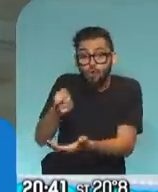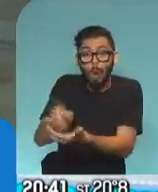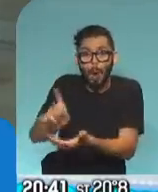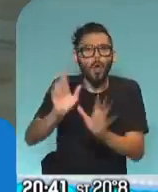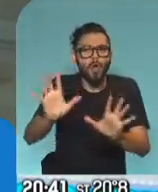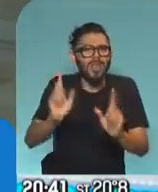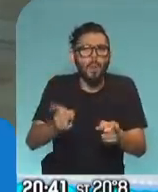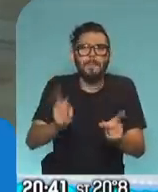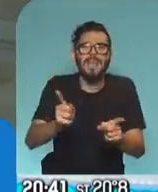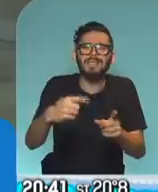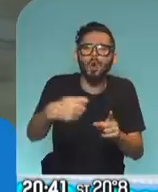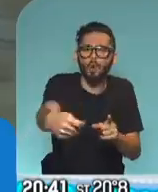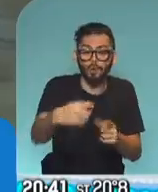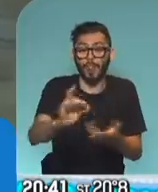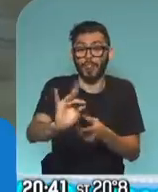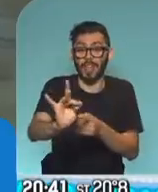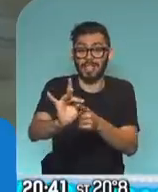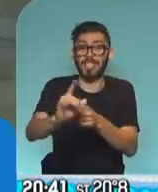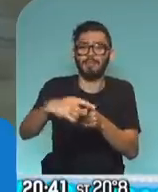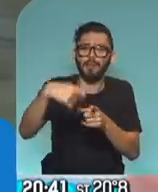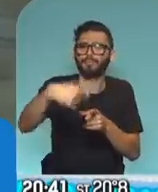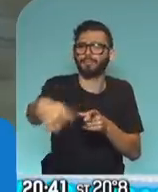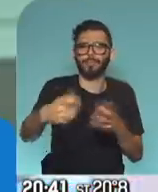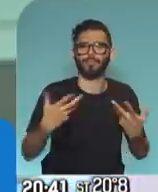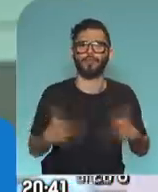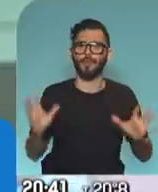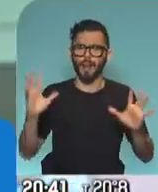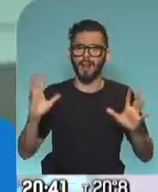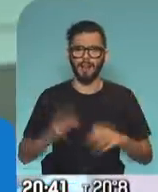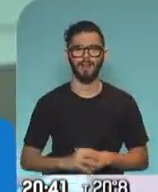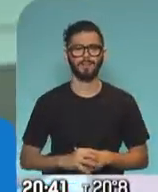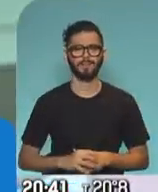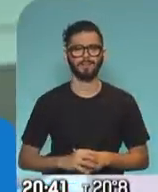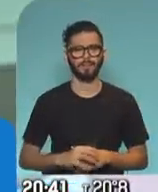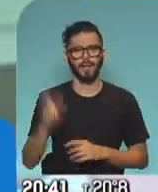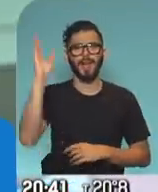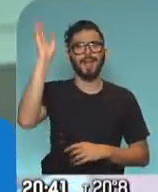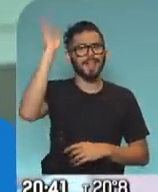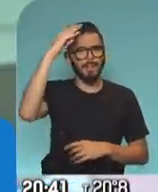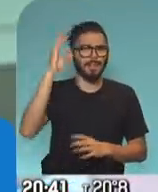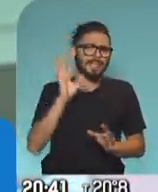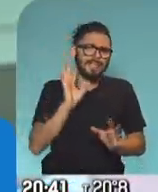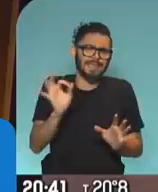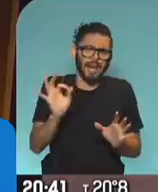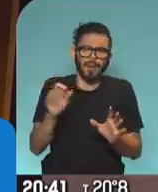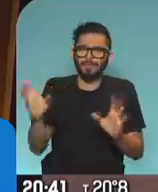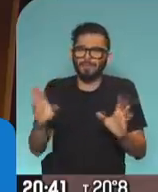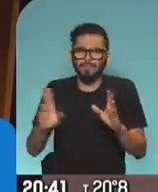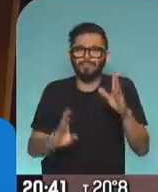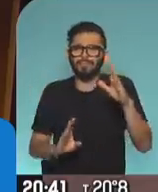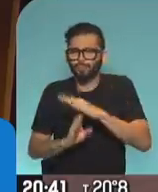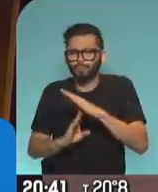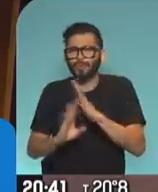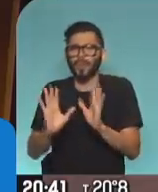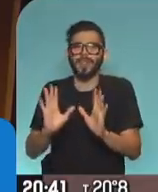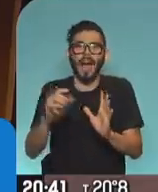que ahora, en diciembre, ya pueden empezar a pagar su cuota con tranquilidad. Muy bien, Trump conoce prioridades y sabe que este es el momento de que ANSES responda a